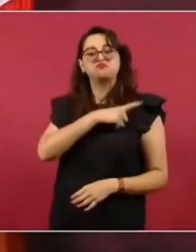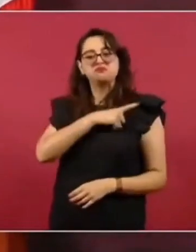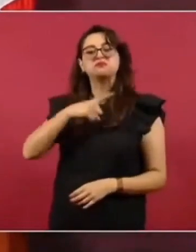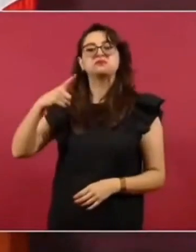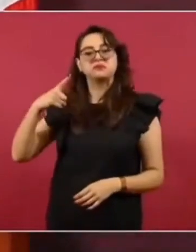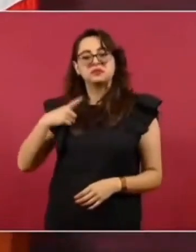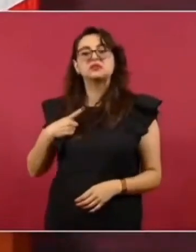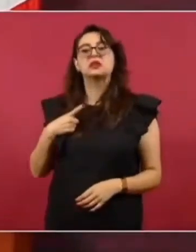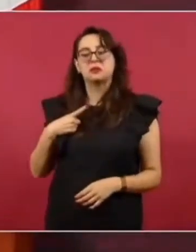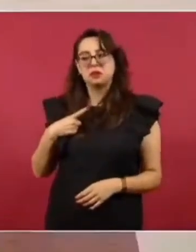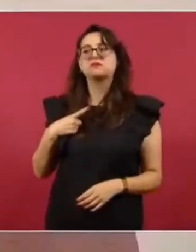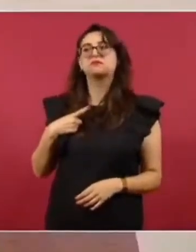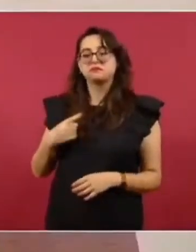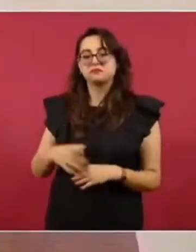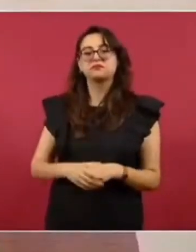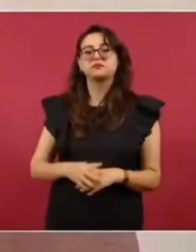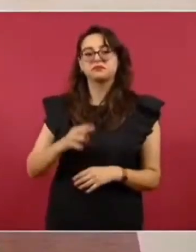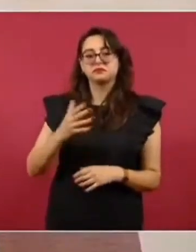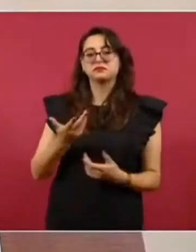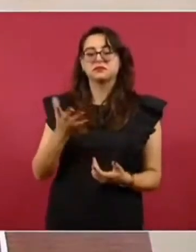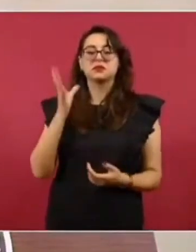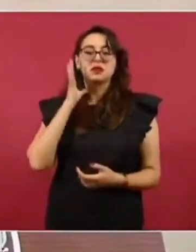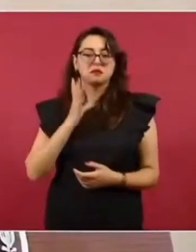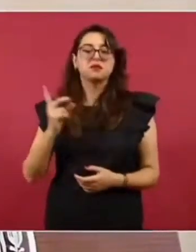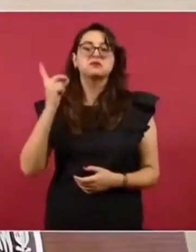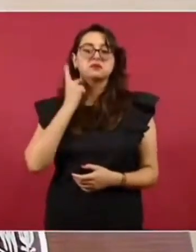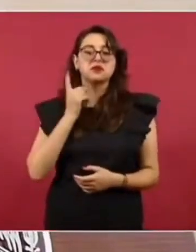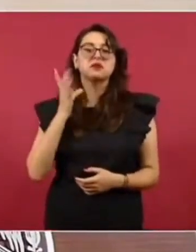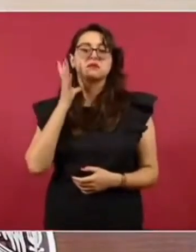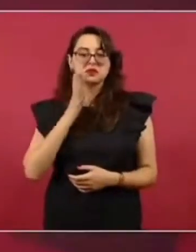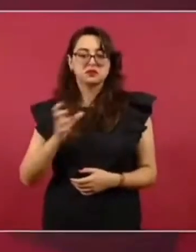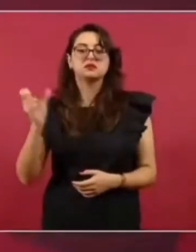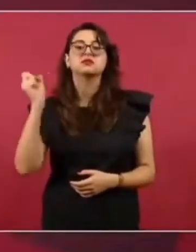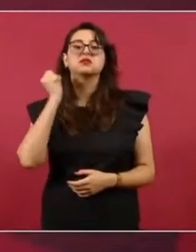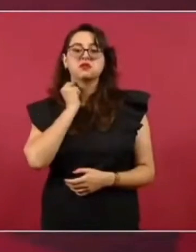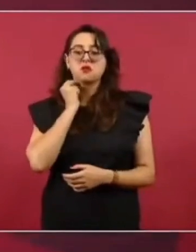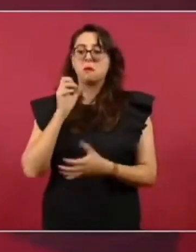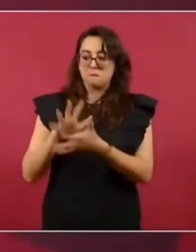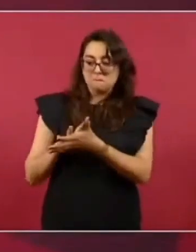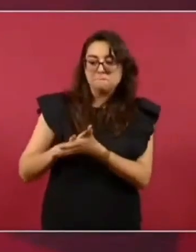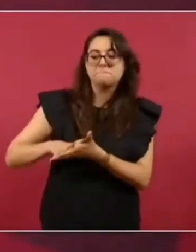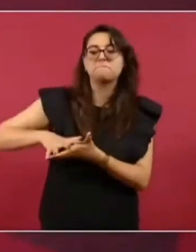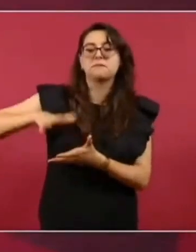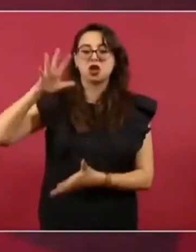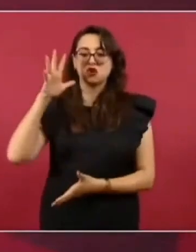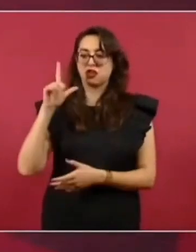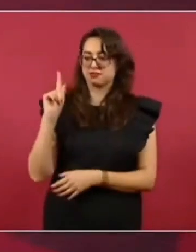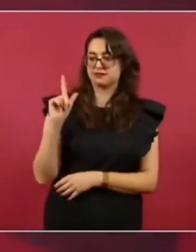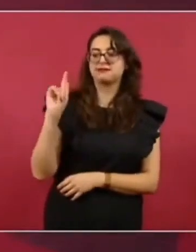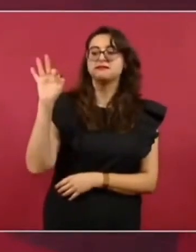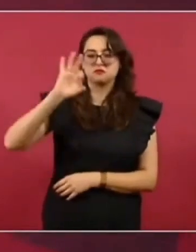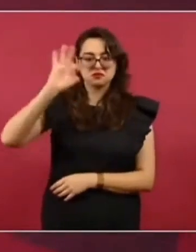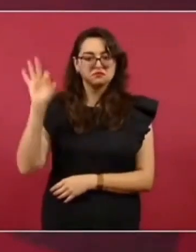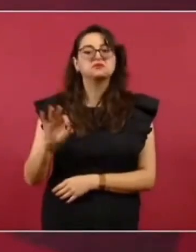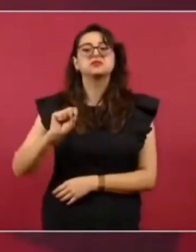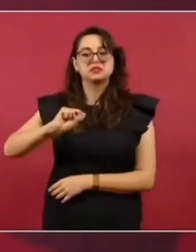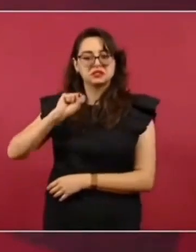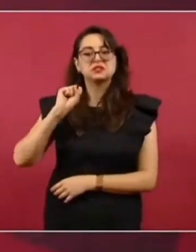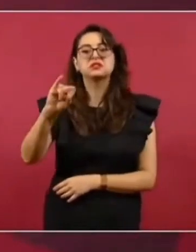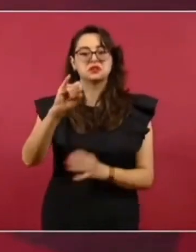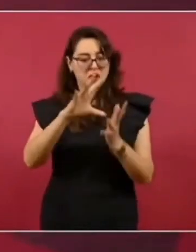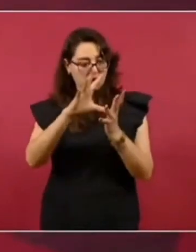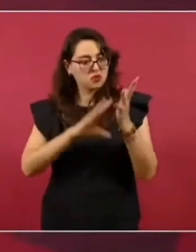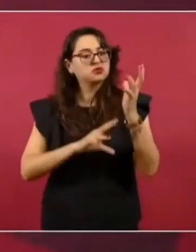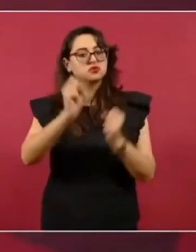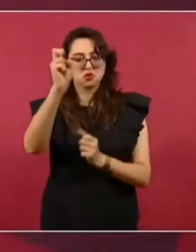Cámara de Diputados, en la Cámara de Senadores, para poder llevar a cabo reformas constitucionales